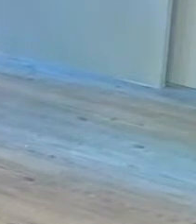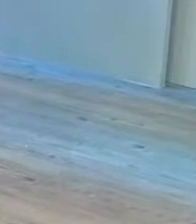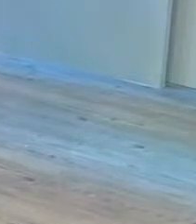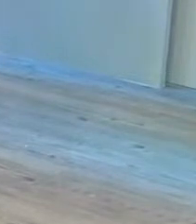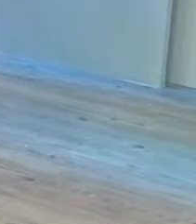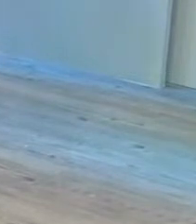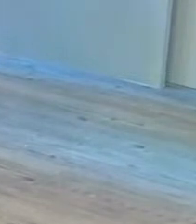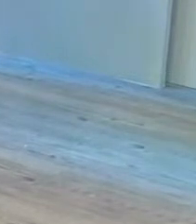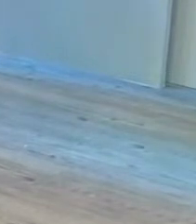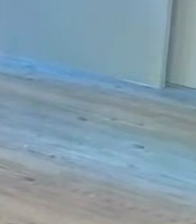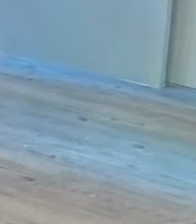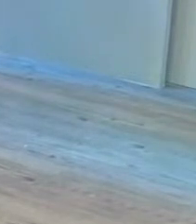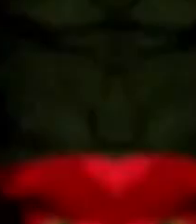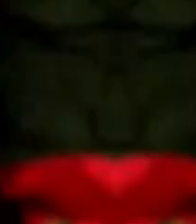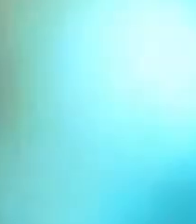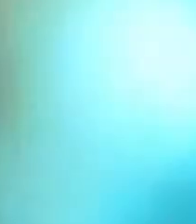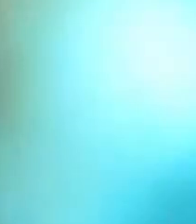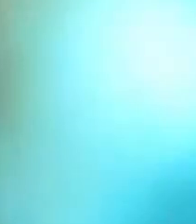hihwasanaka.